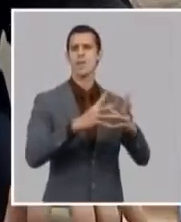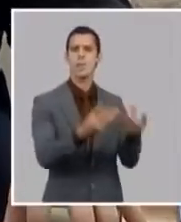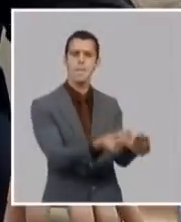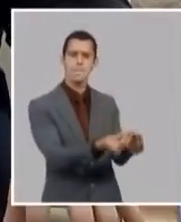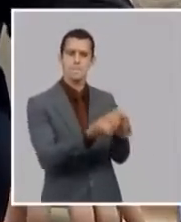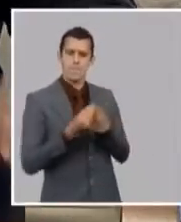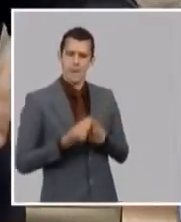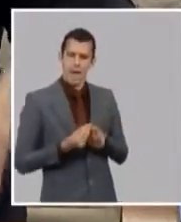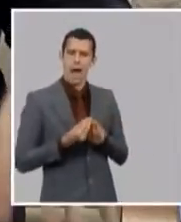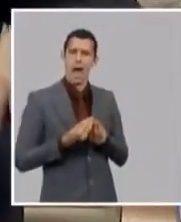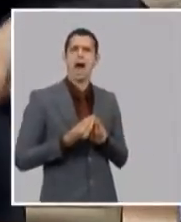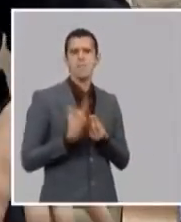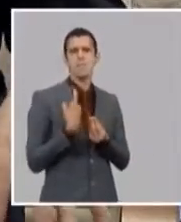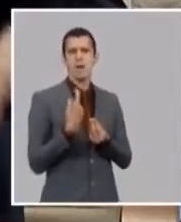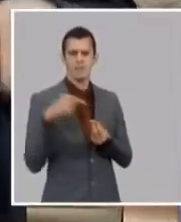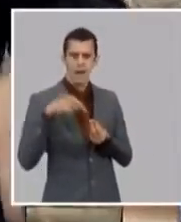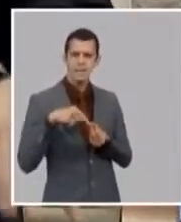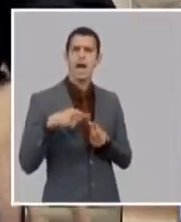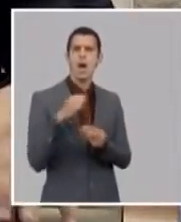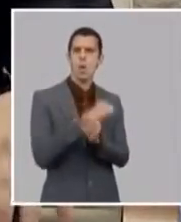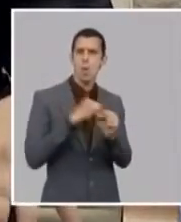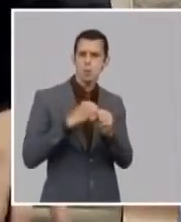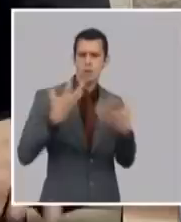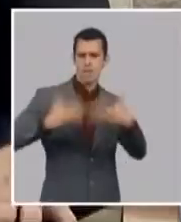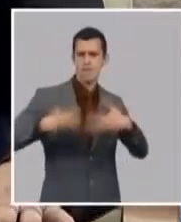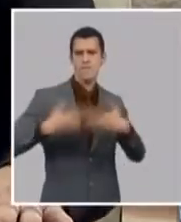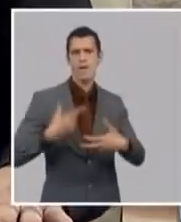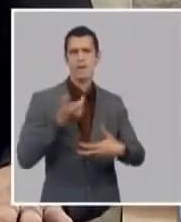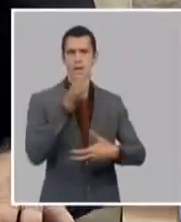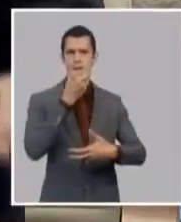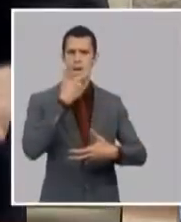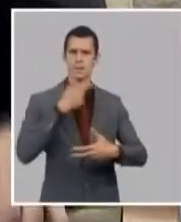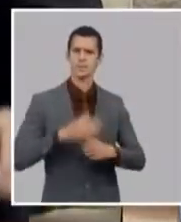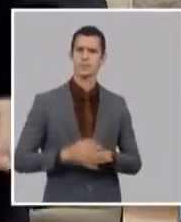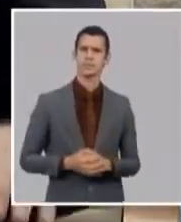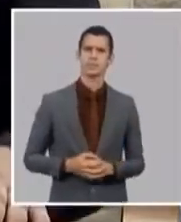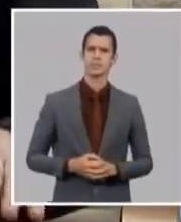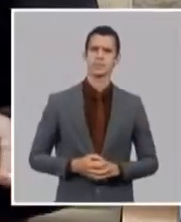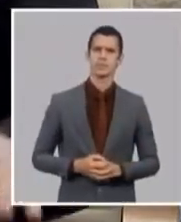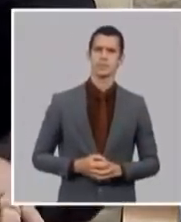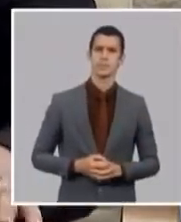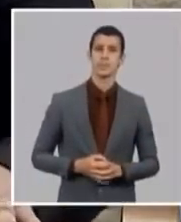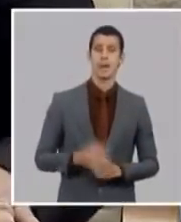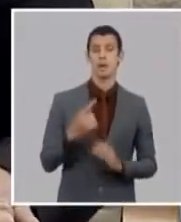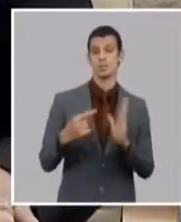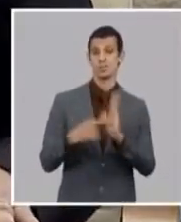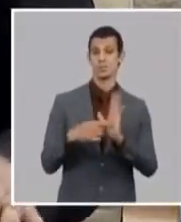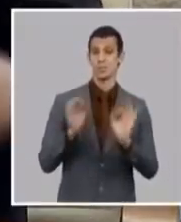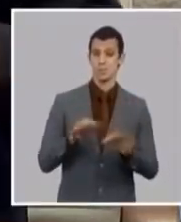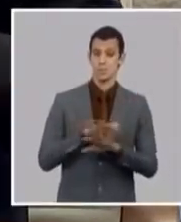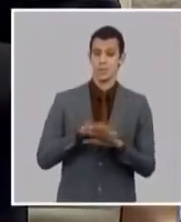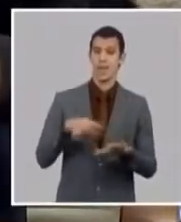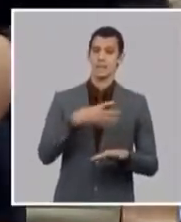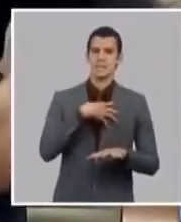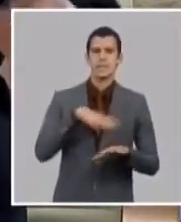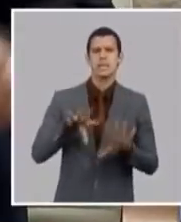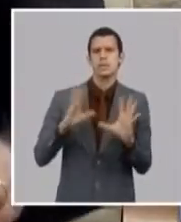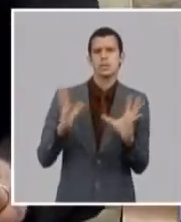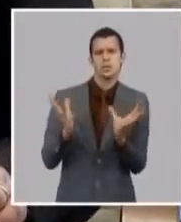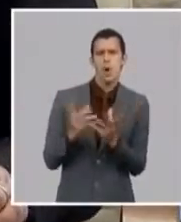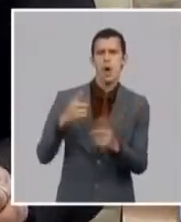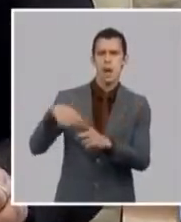donde ya ha entrado un nivel importante hoy tenemos disponible en el país ya un nivel importante de materia prima donde se está